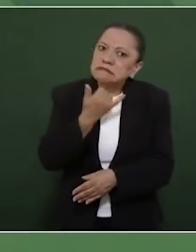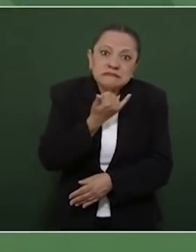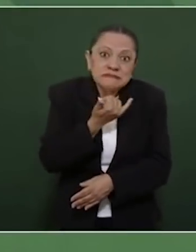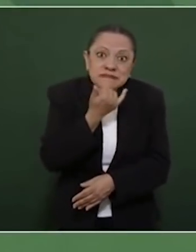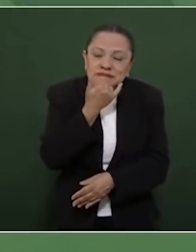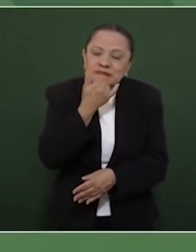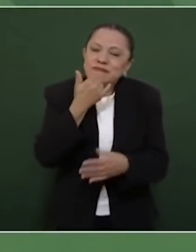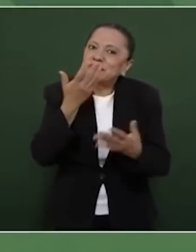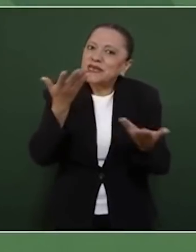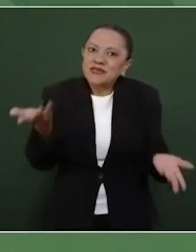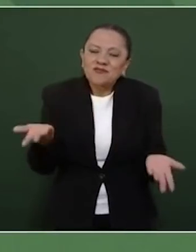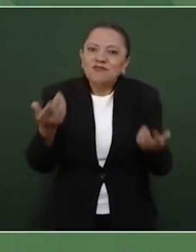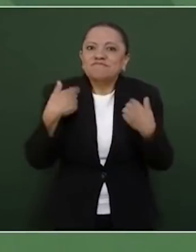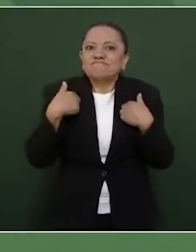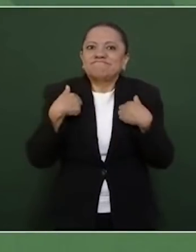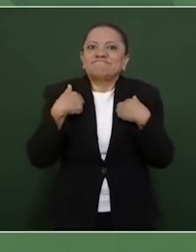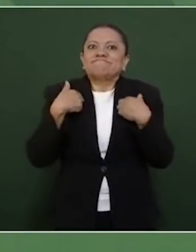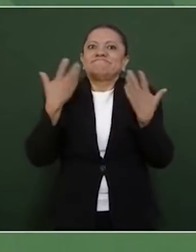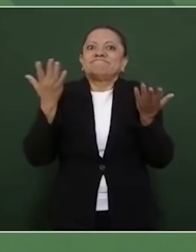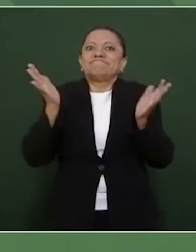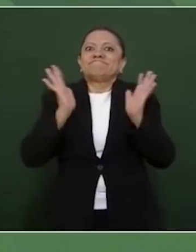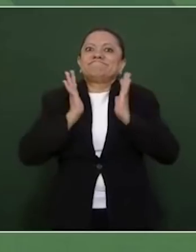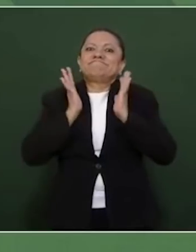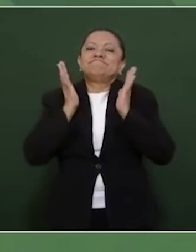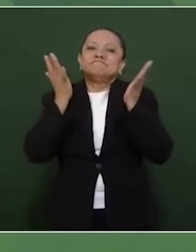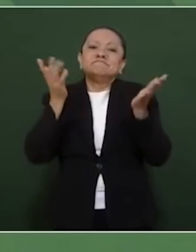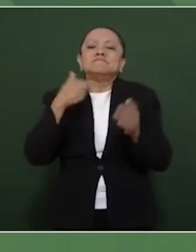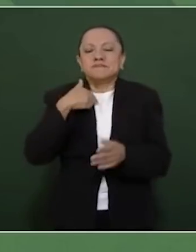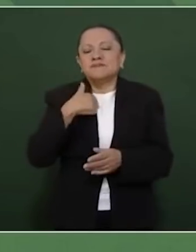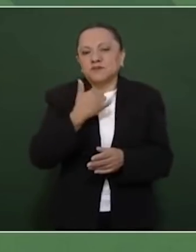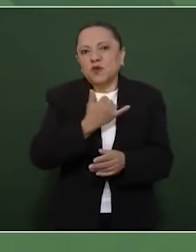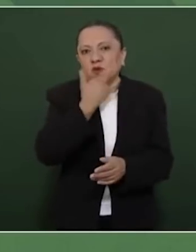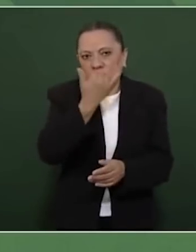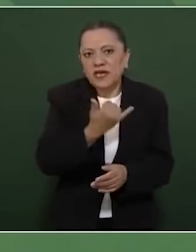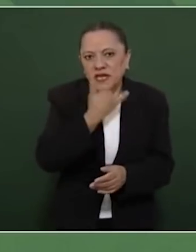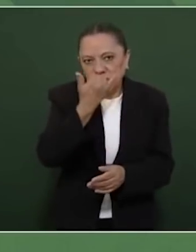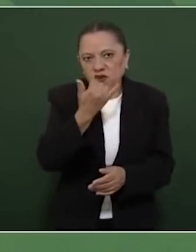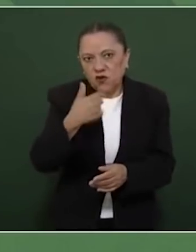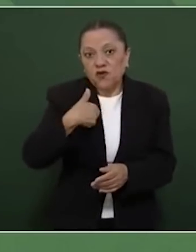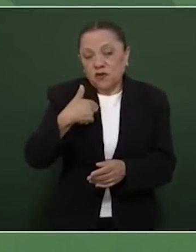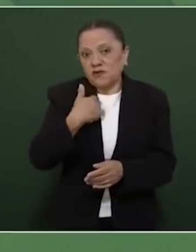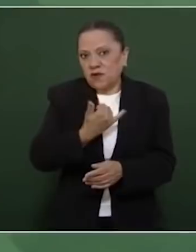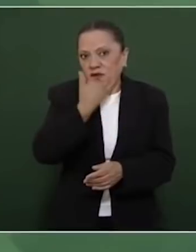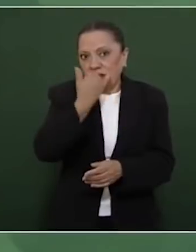fue un error de mi parte.